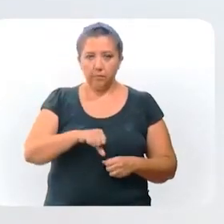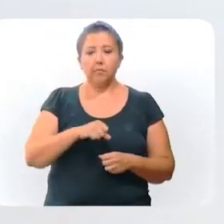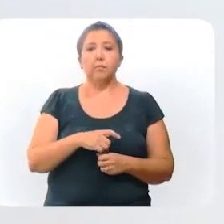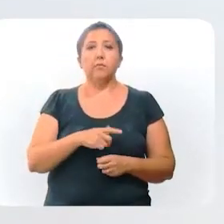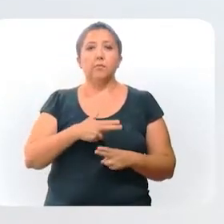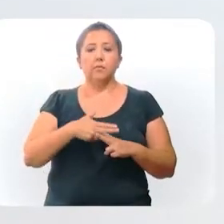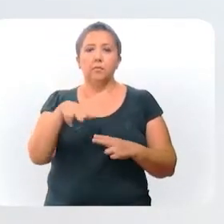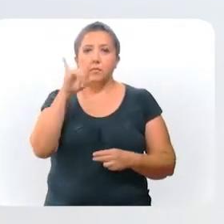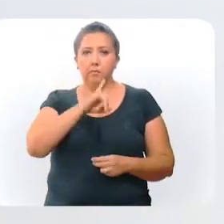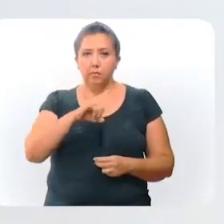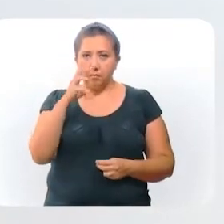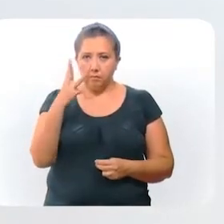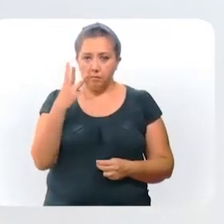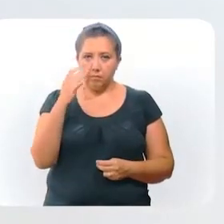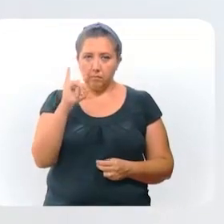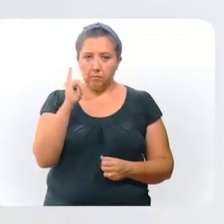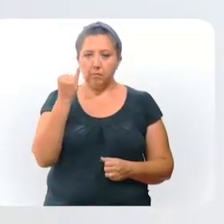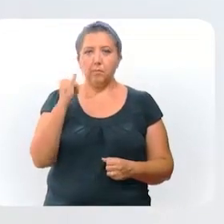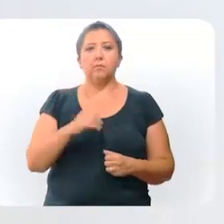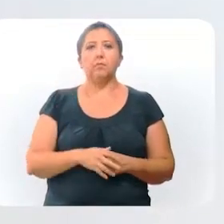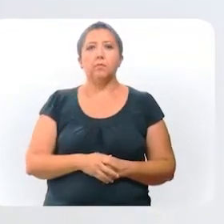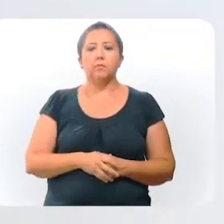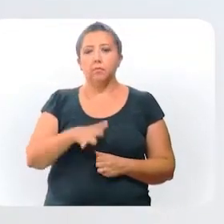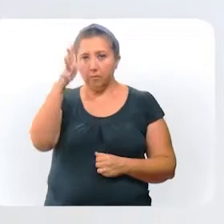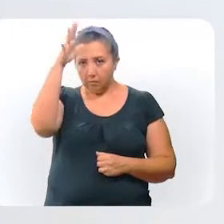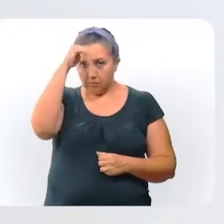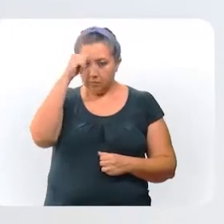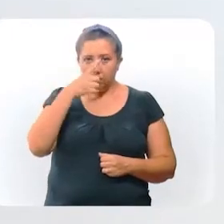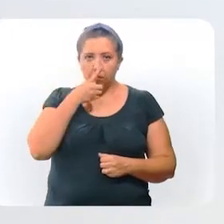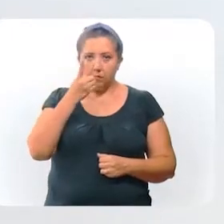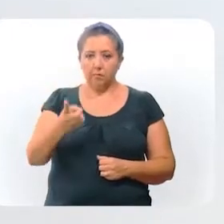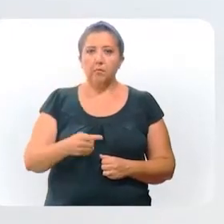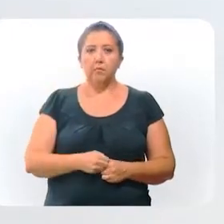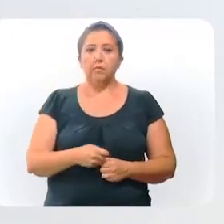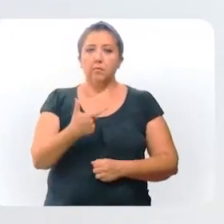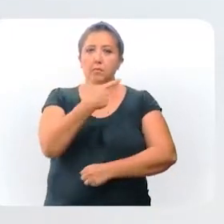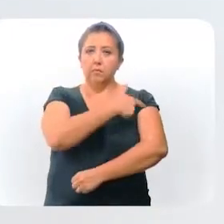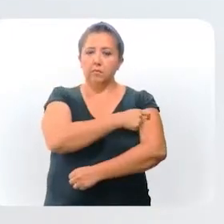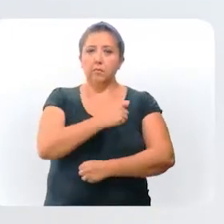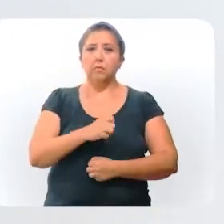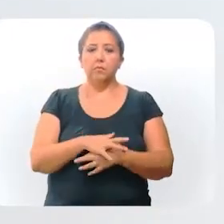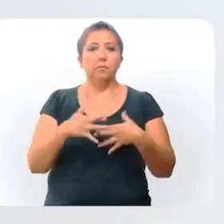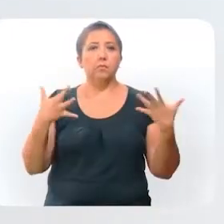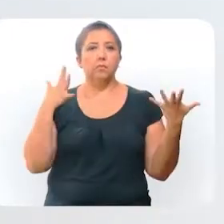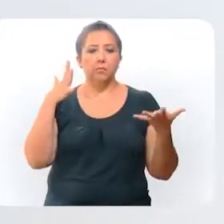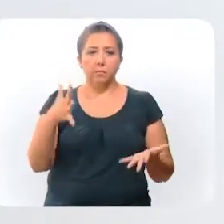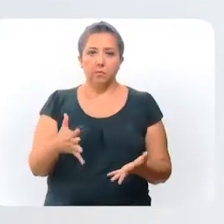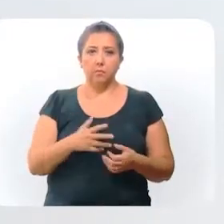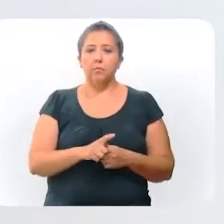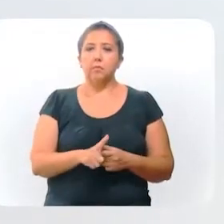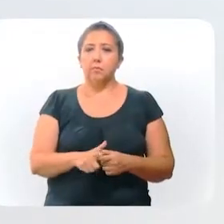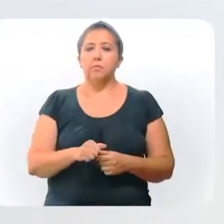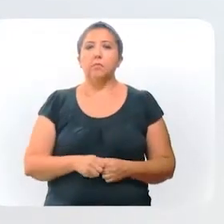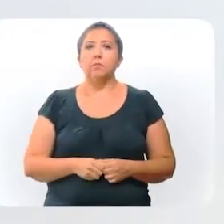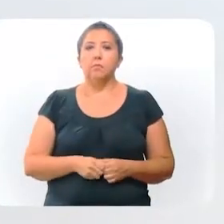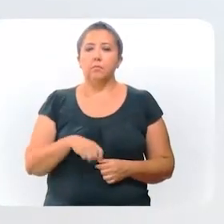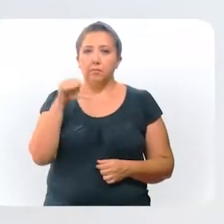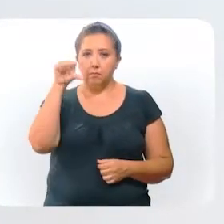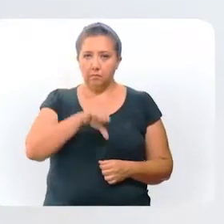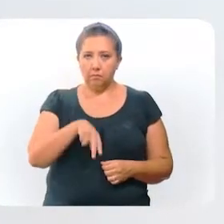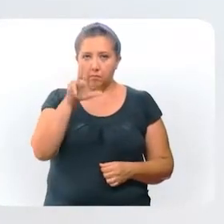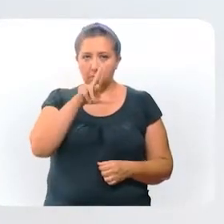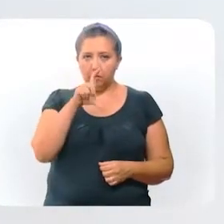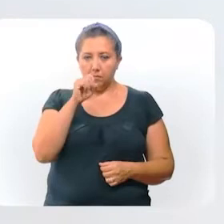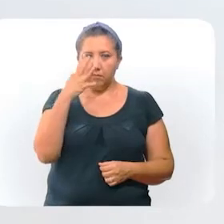hasta el jueves 3 de junio. De acuerdo con lo programado, la vacunación se llevará a cabo en el siguiente orden. Hoy martes